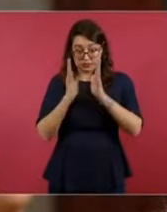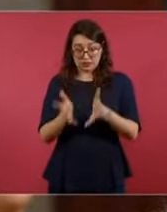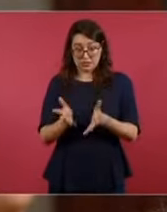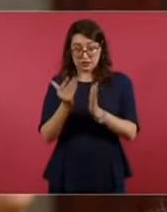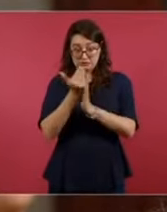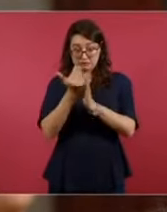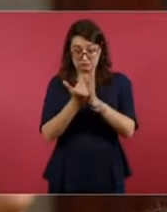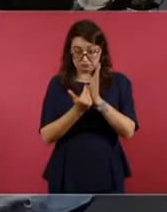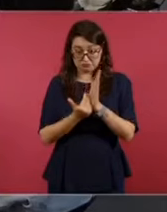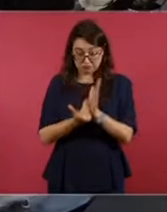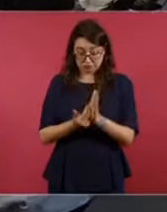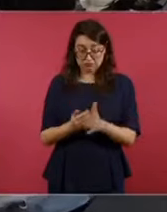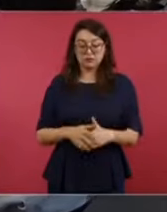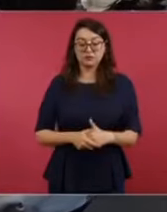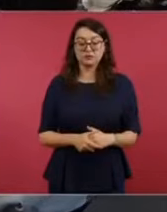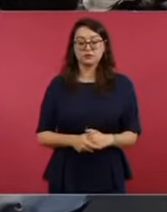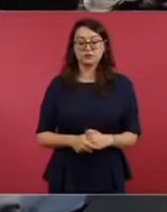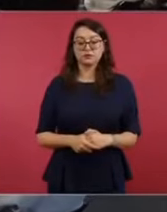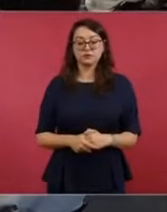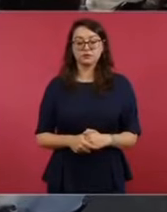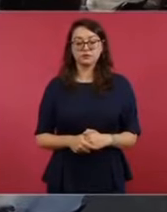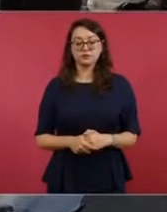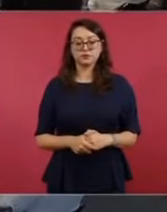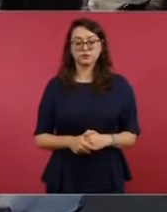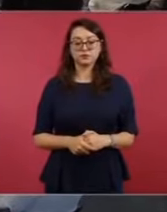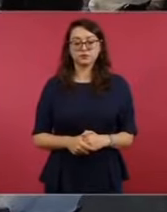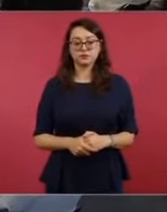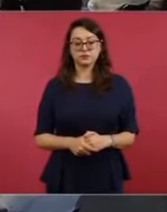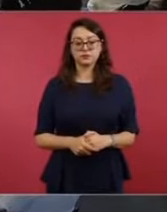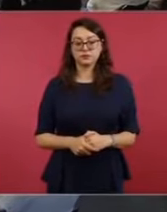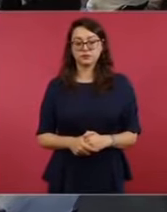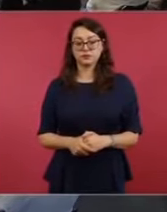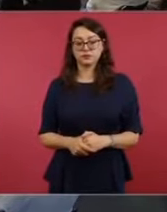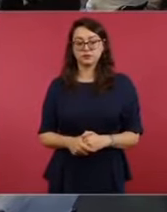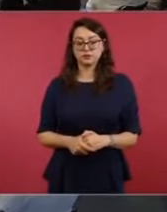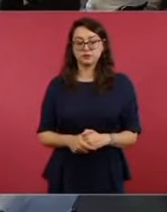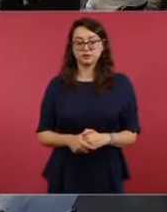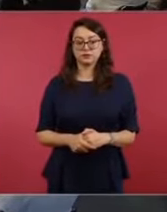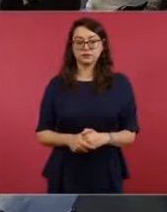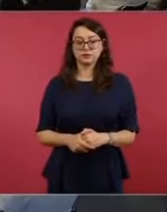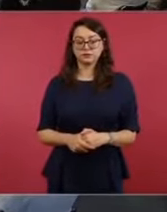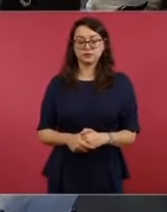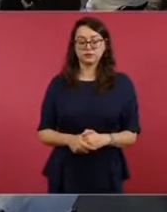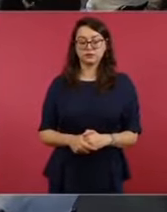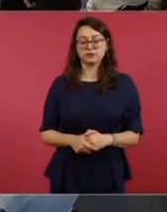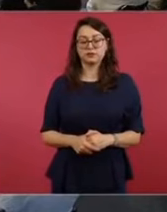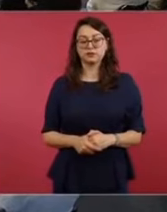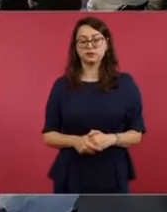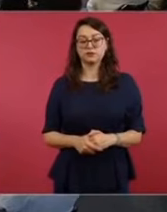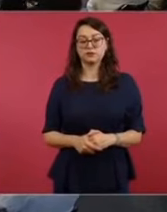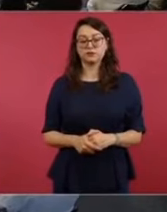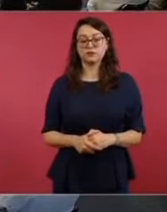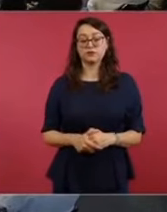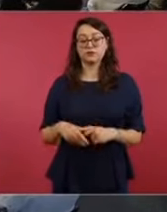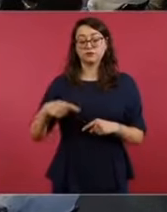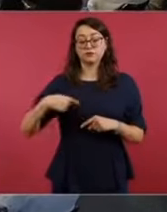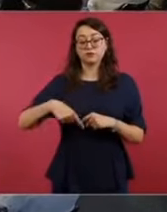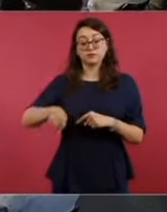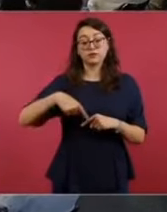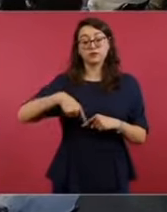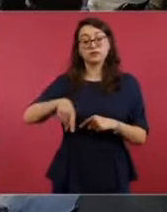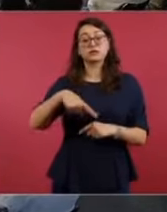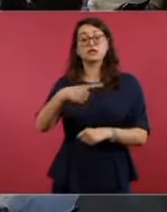del decreto, digamos? Sí, ahora se va a aplicar en los